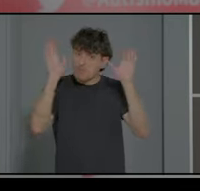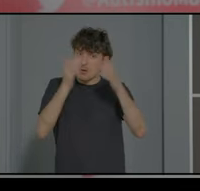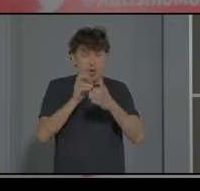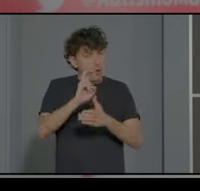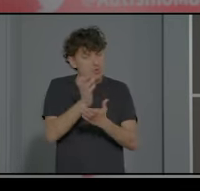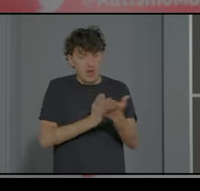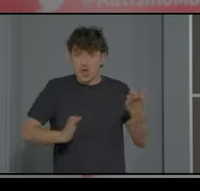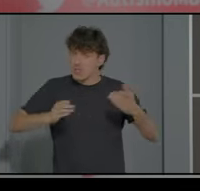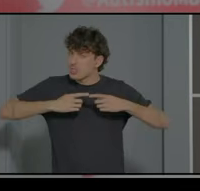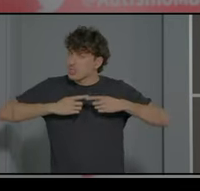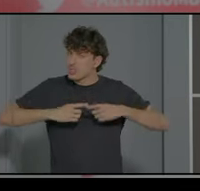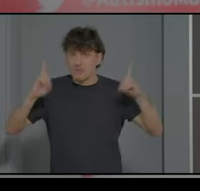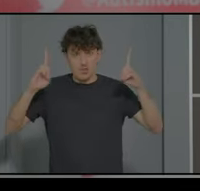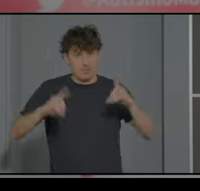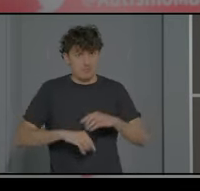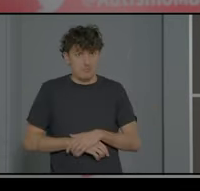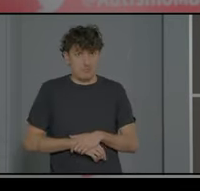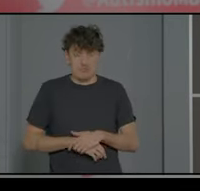a la que abordamos.